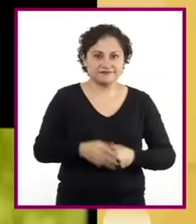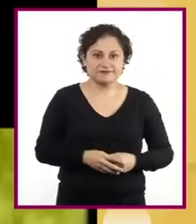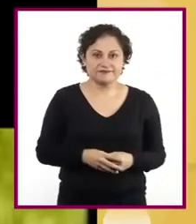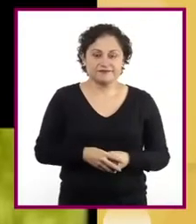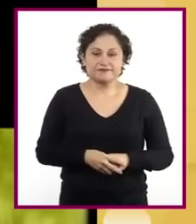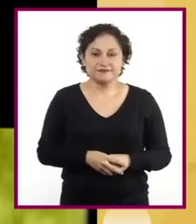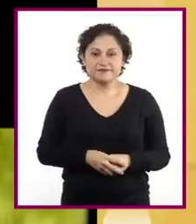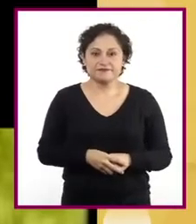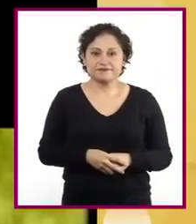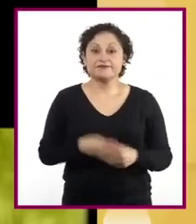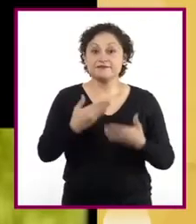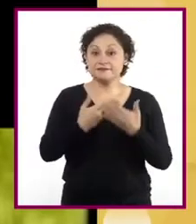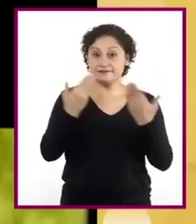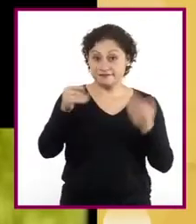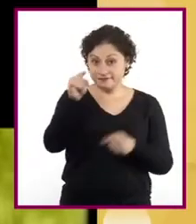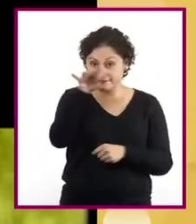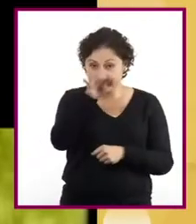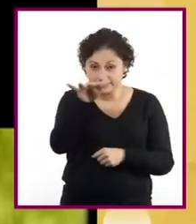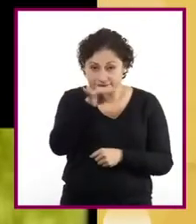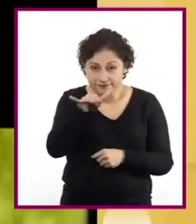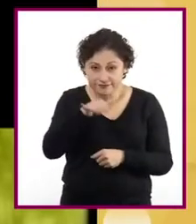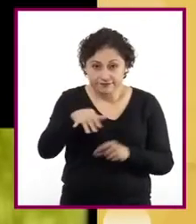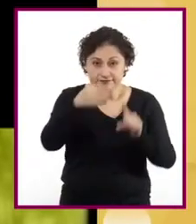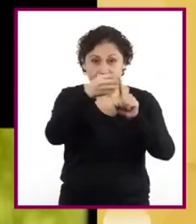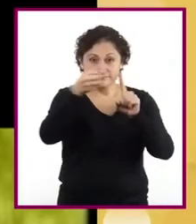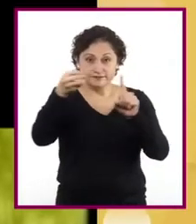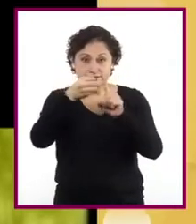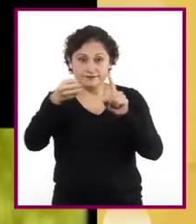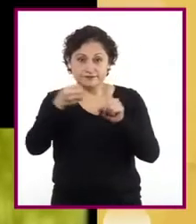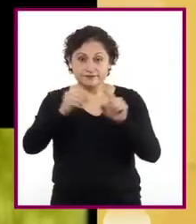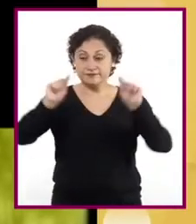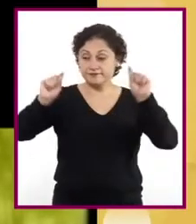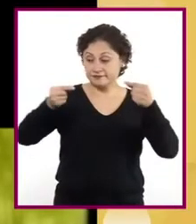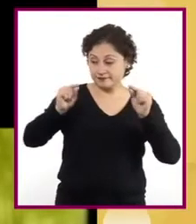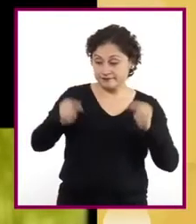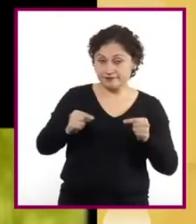Ahora lee con atención las frases que van entre comas.